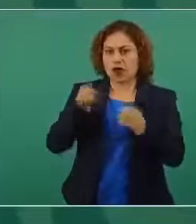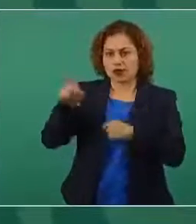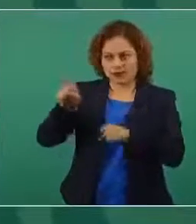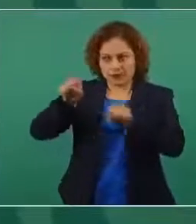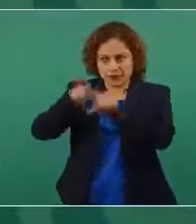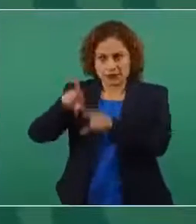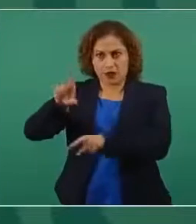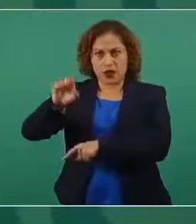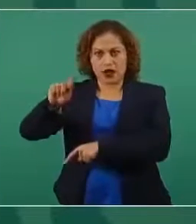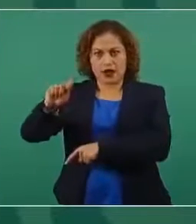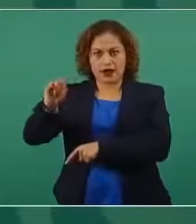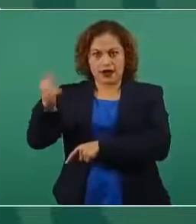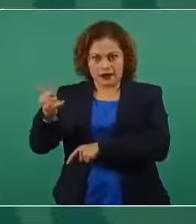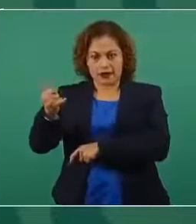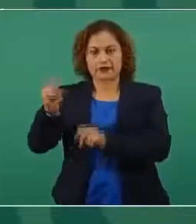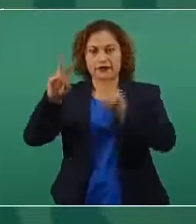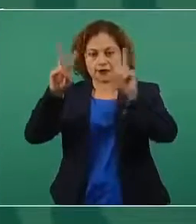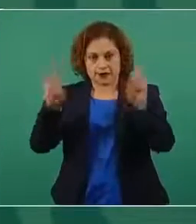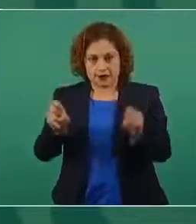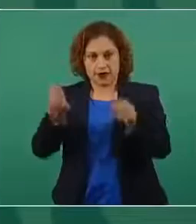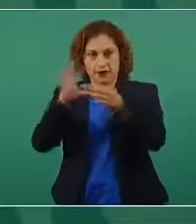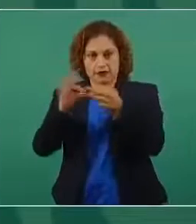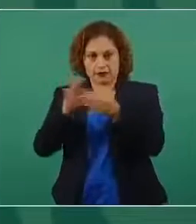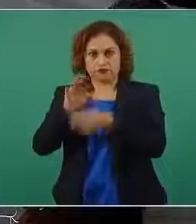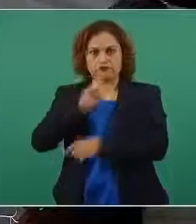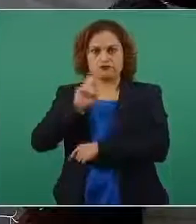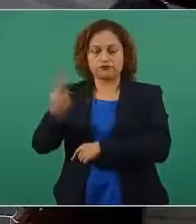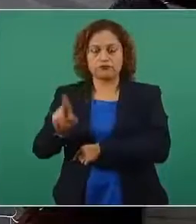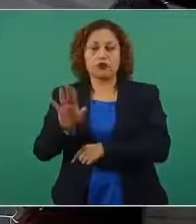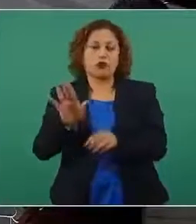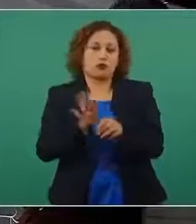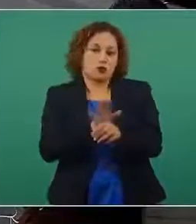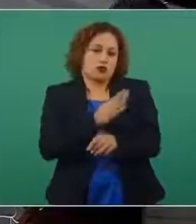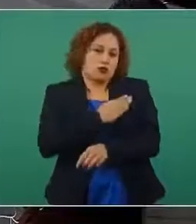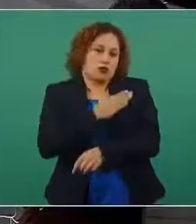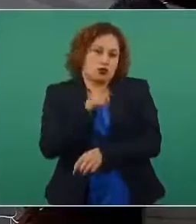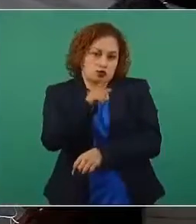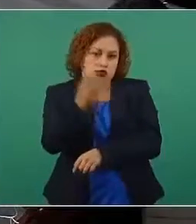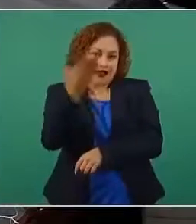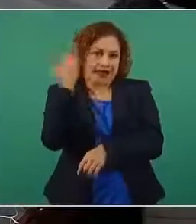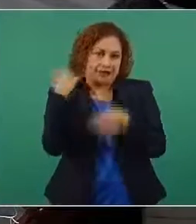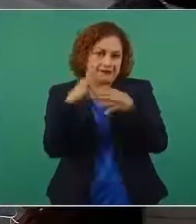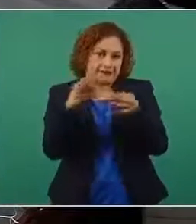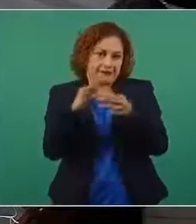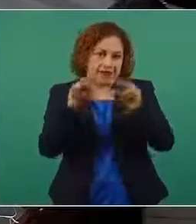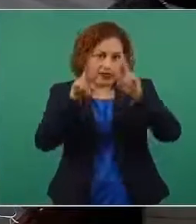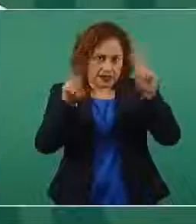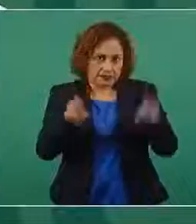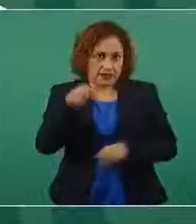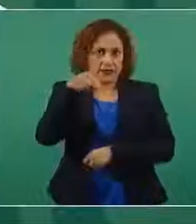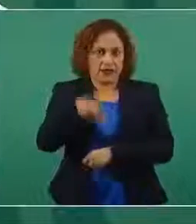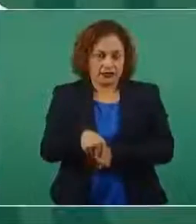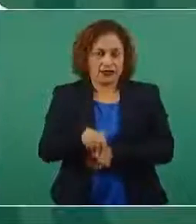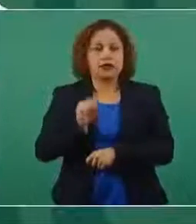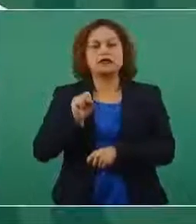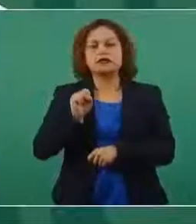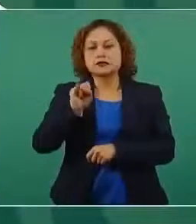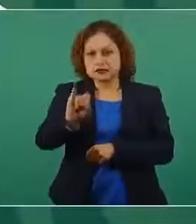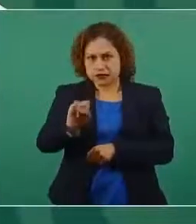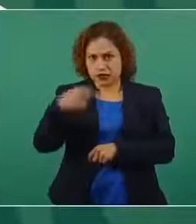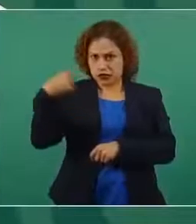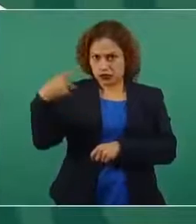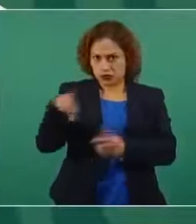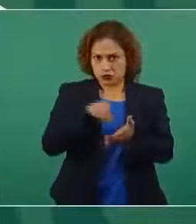lo vemos para darte una respuesta bueno usted ya lo había tratado aquí el tema si si tienen derecho